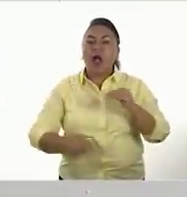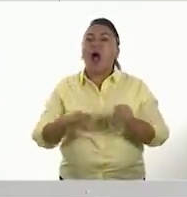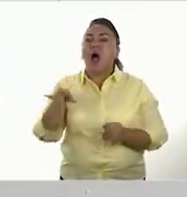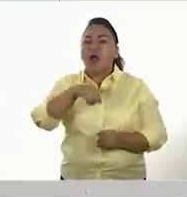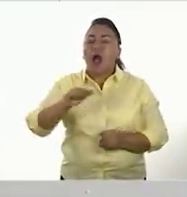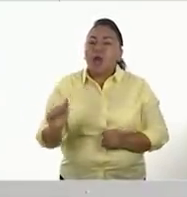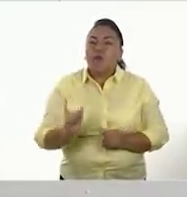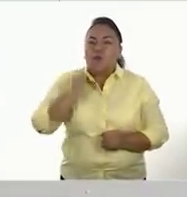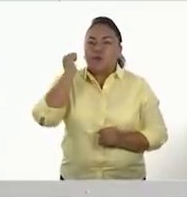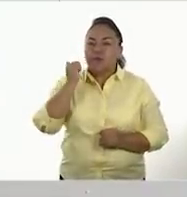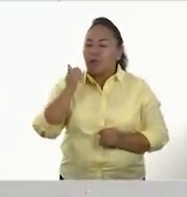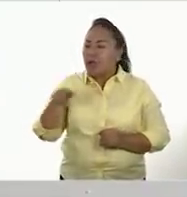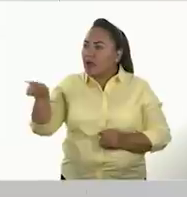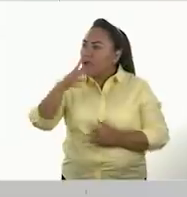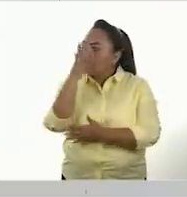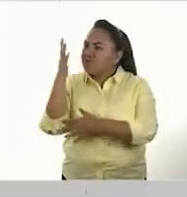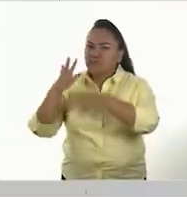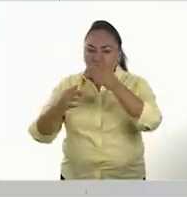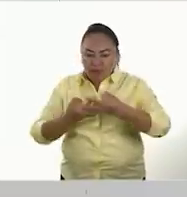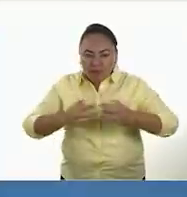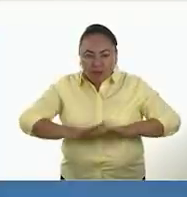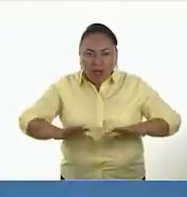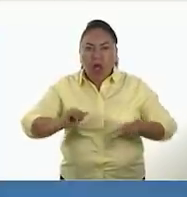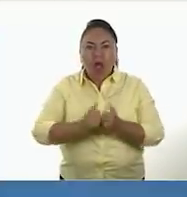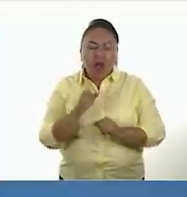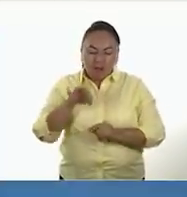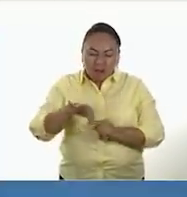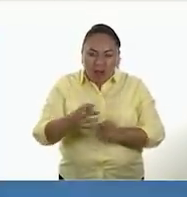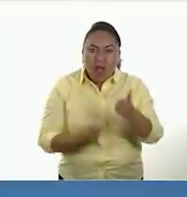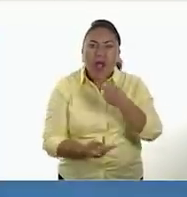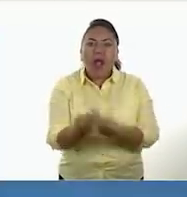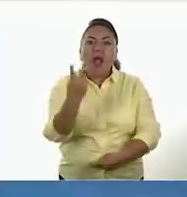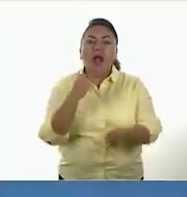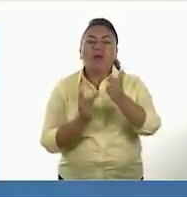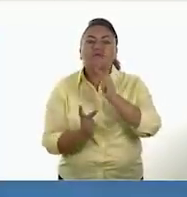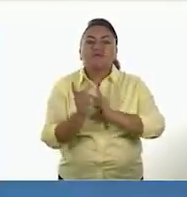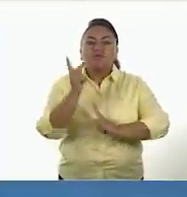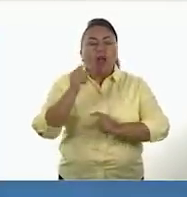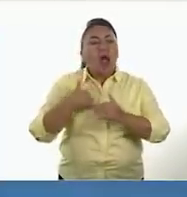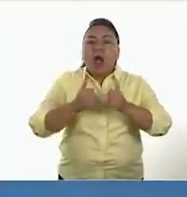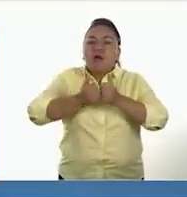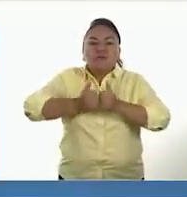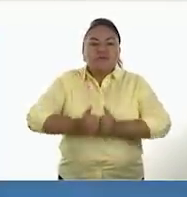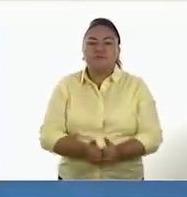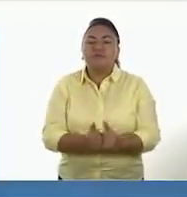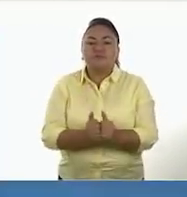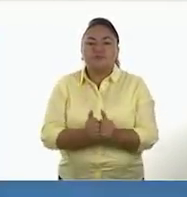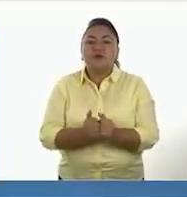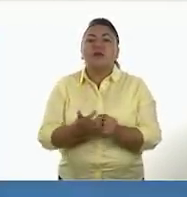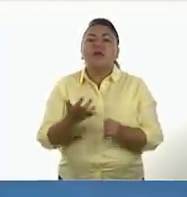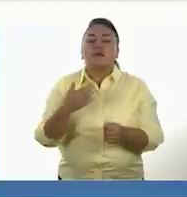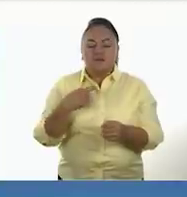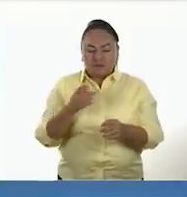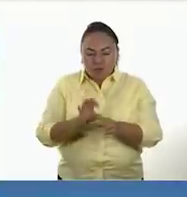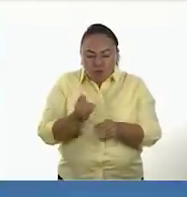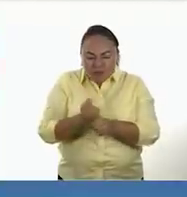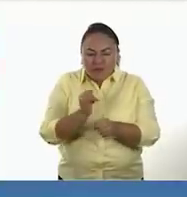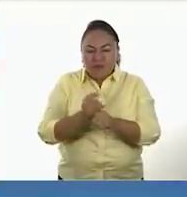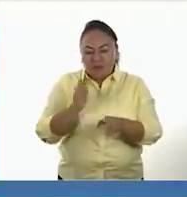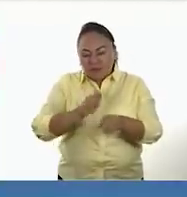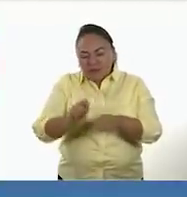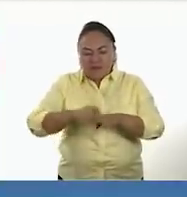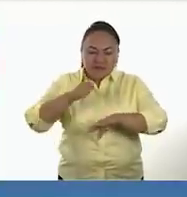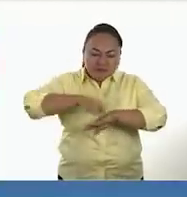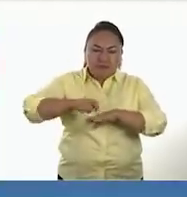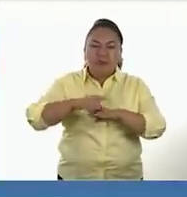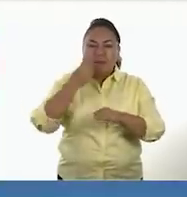pues como ya empezaron a hacer el cultivo, empezaron a hacer sembradillos, nuevas técnicas también para su cultivo. Ajá. E instrumentos también que permitieron la